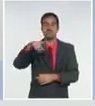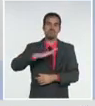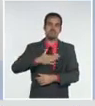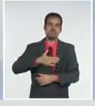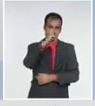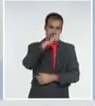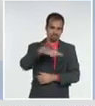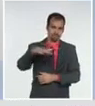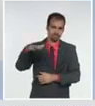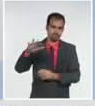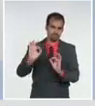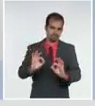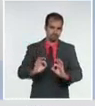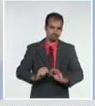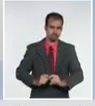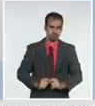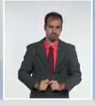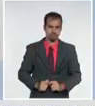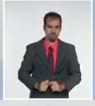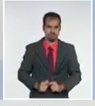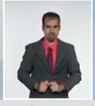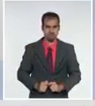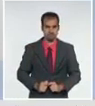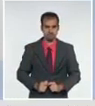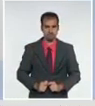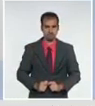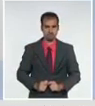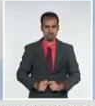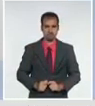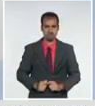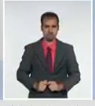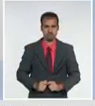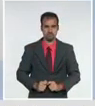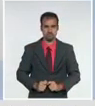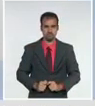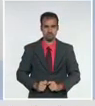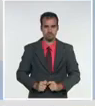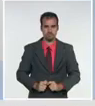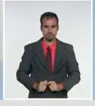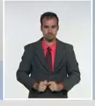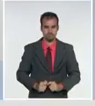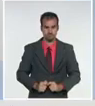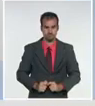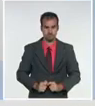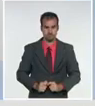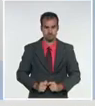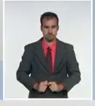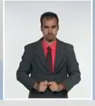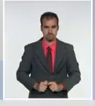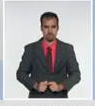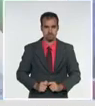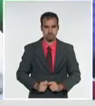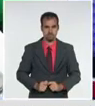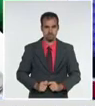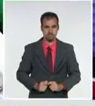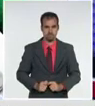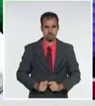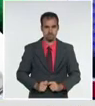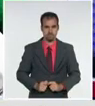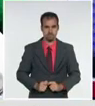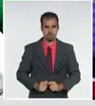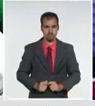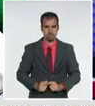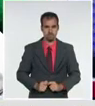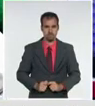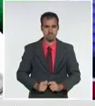pediátricas, 18 o menos años de edad, el 17,2%. Ayer nos reportaron